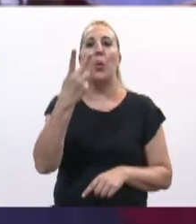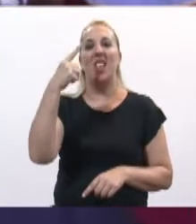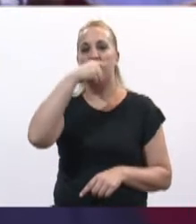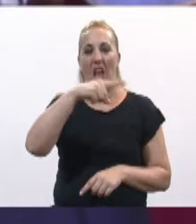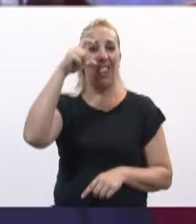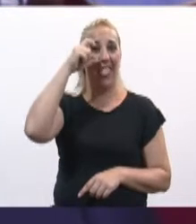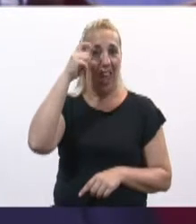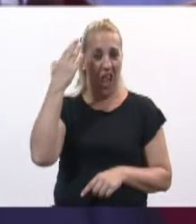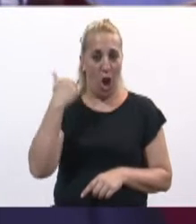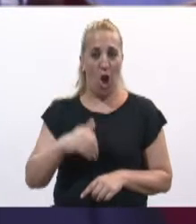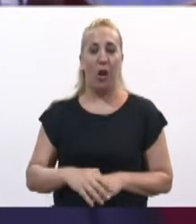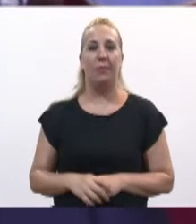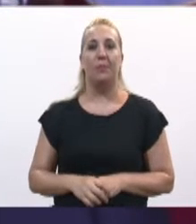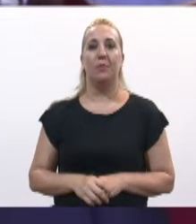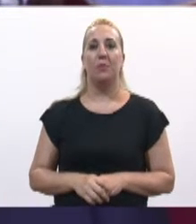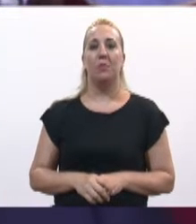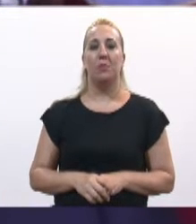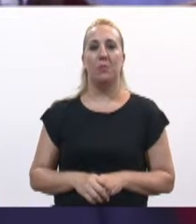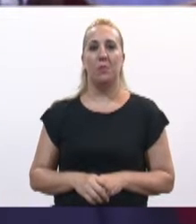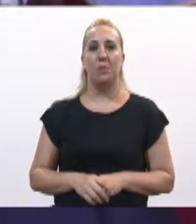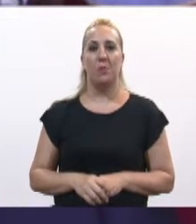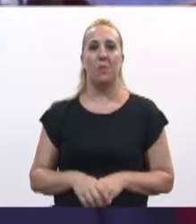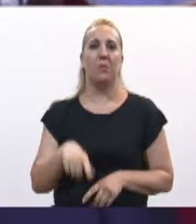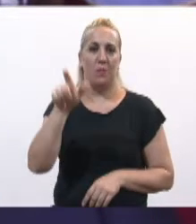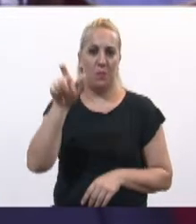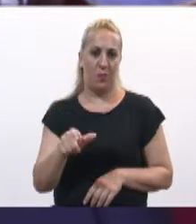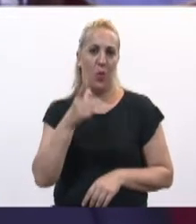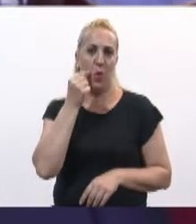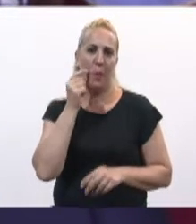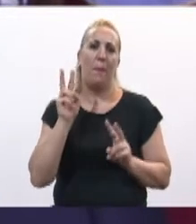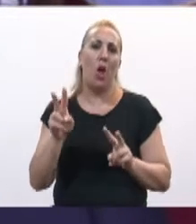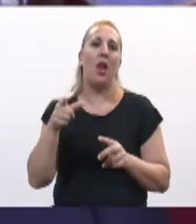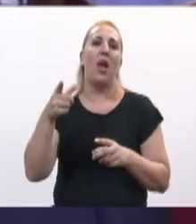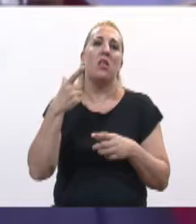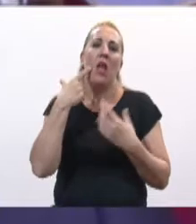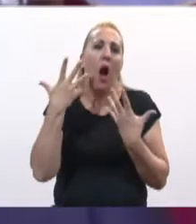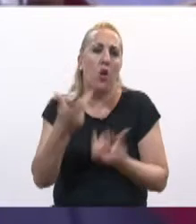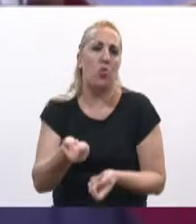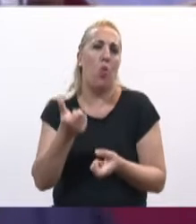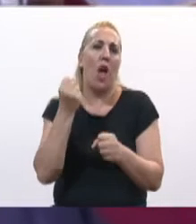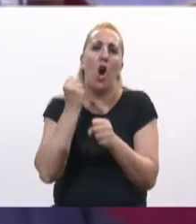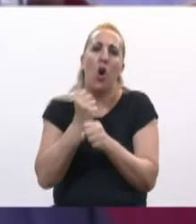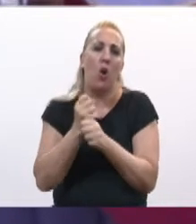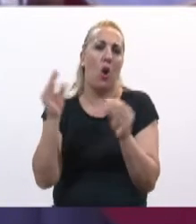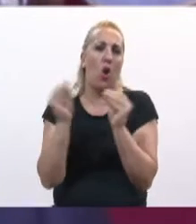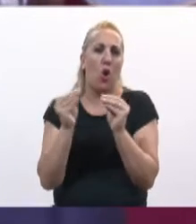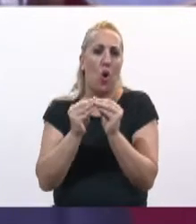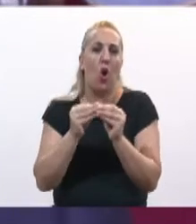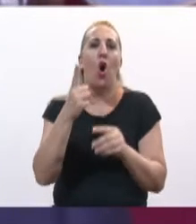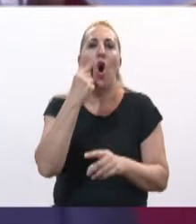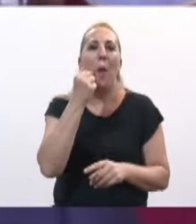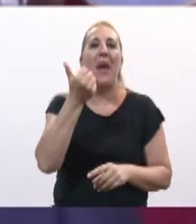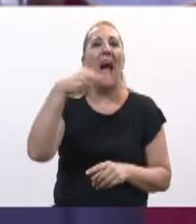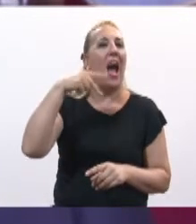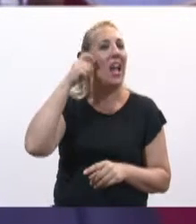enero, a un justicialista, colaborador, amigo, compañero de la política, Ángel Torres,